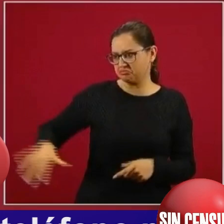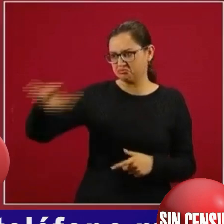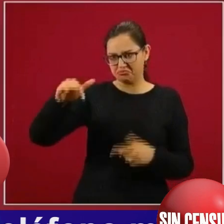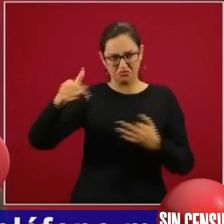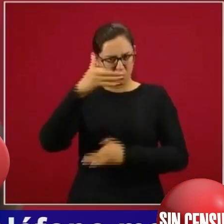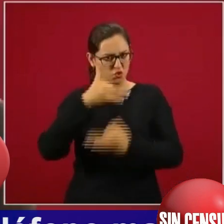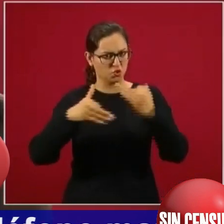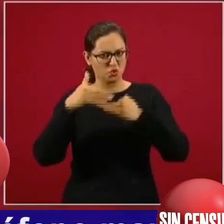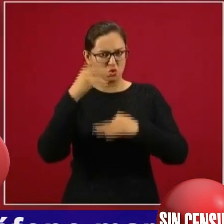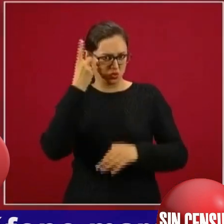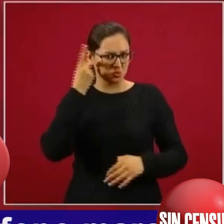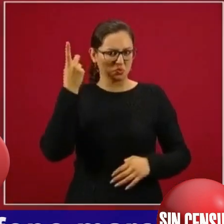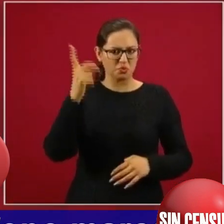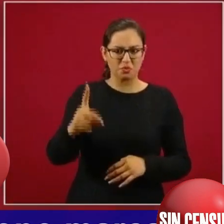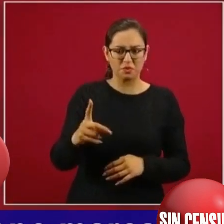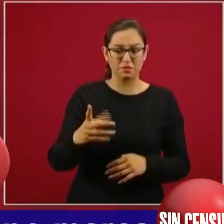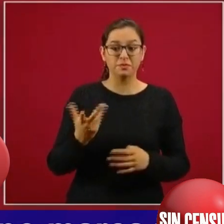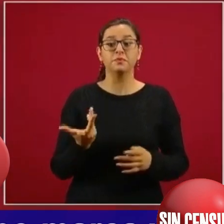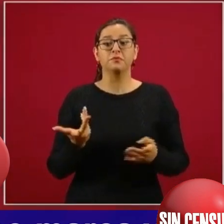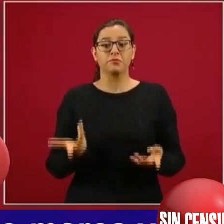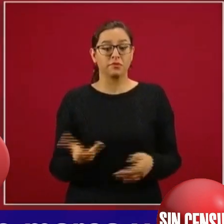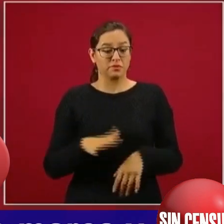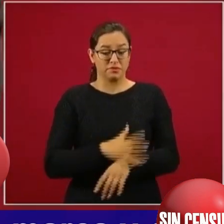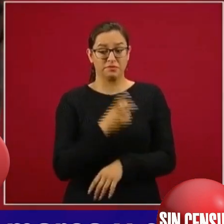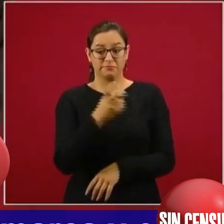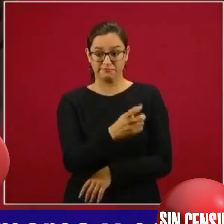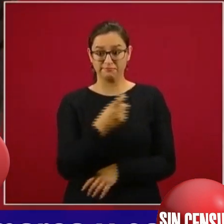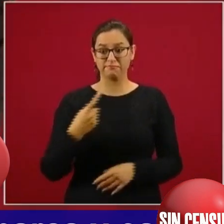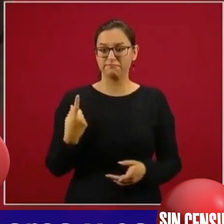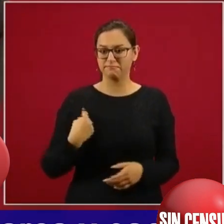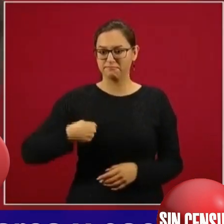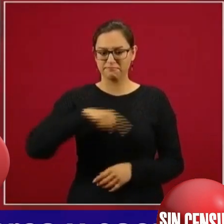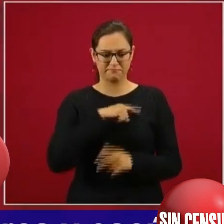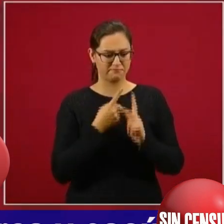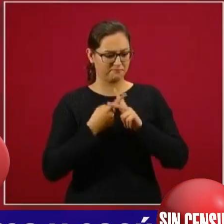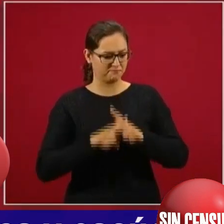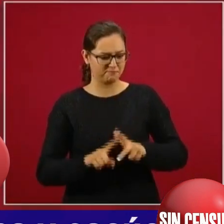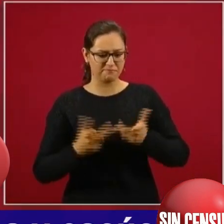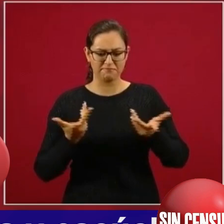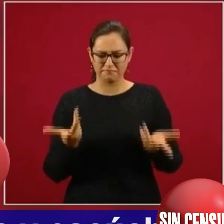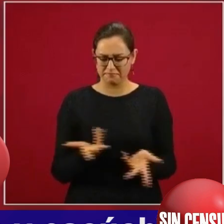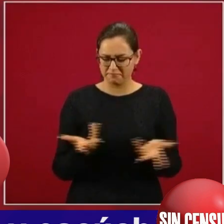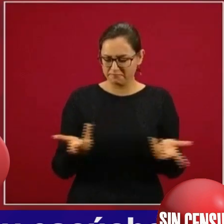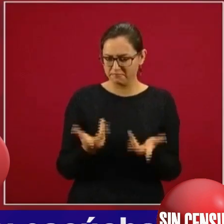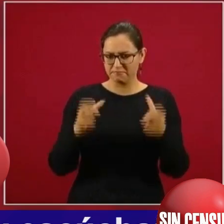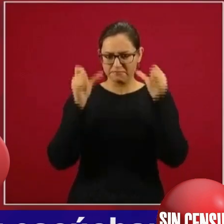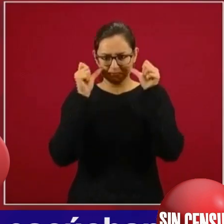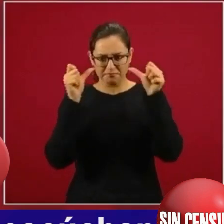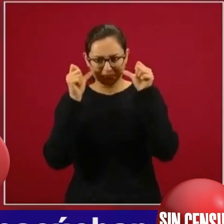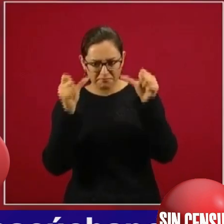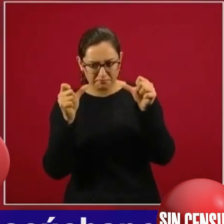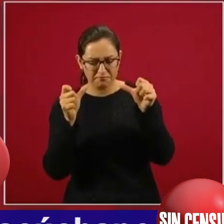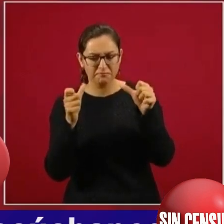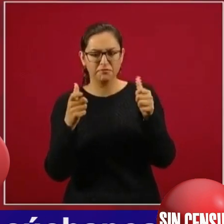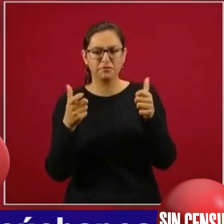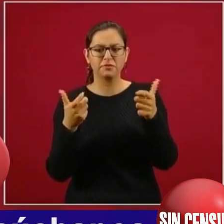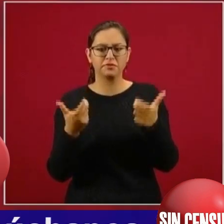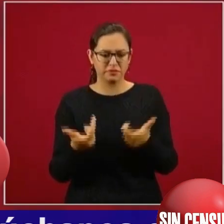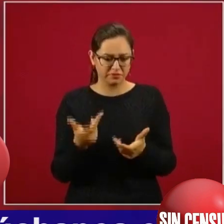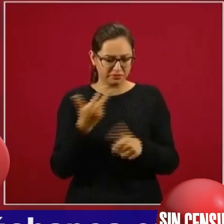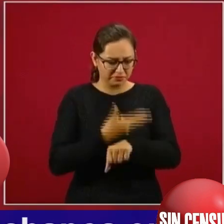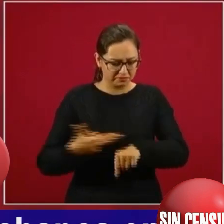ha estado atendiendo el asunto en lo